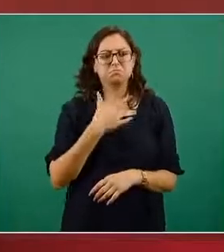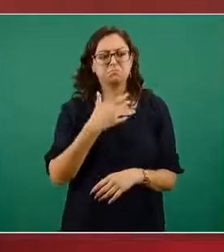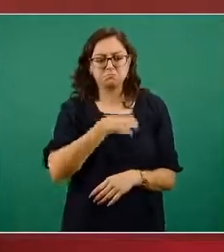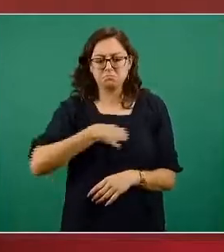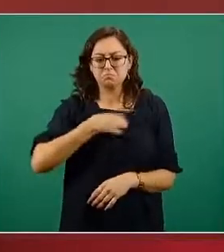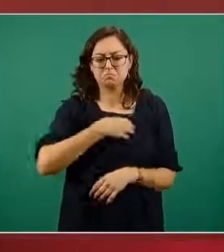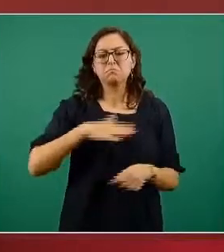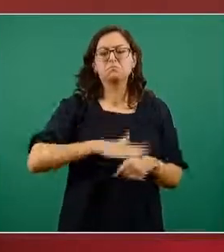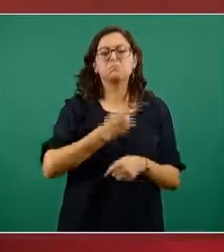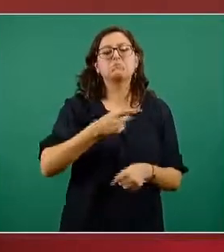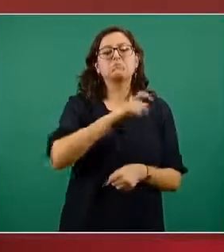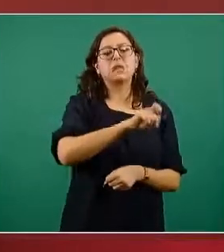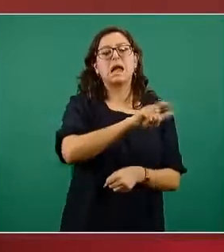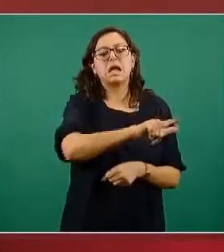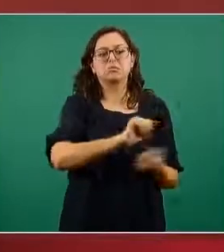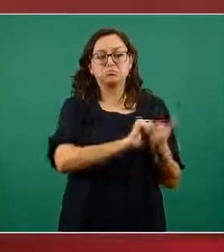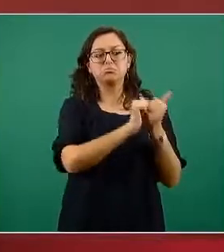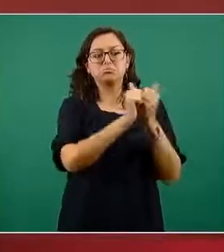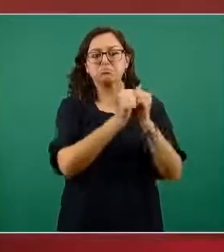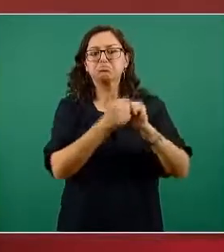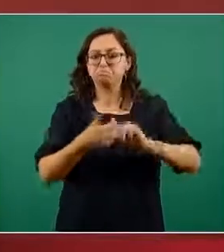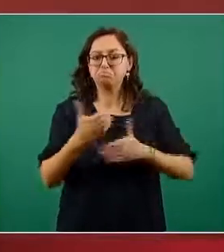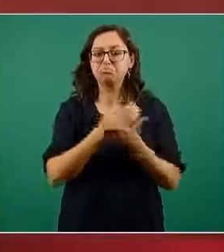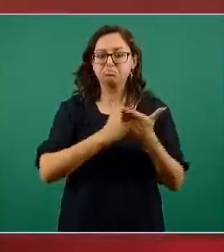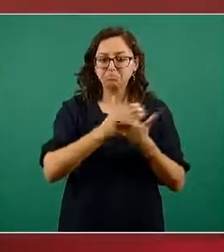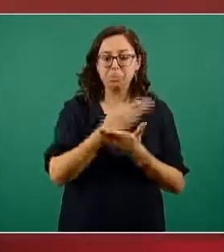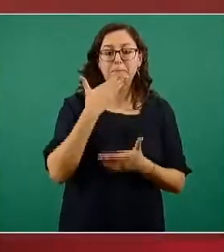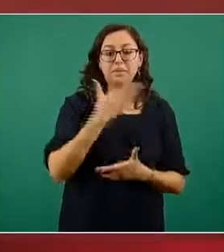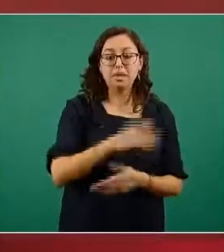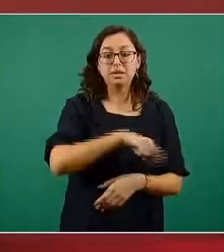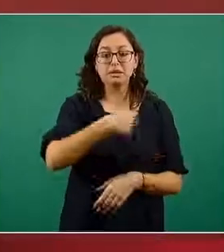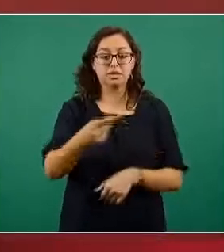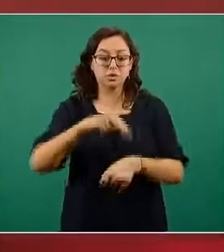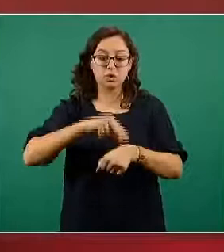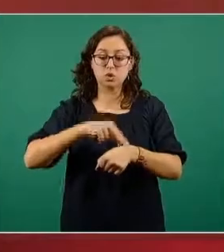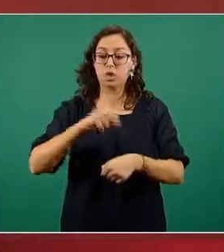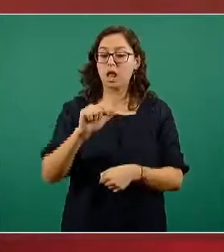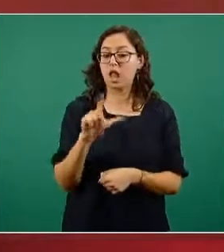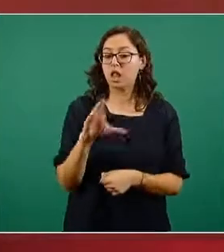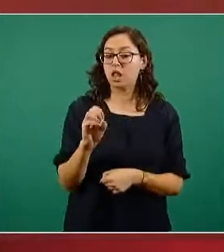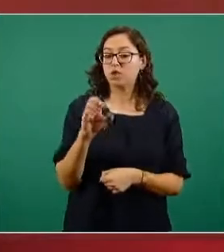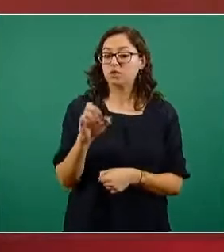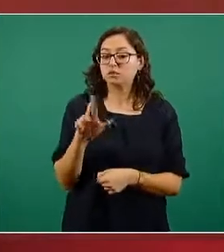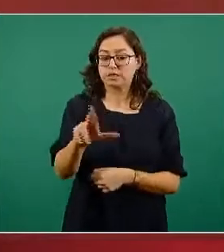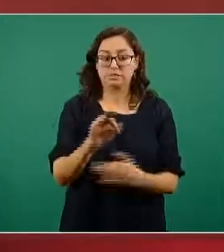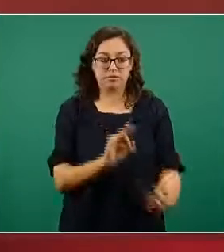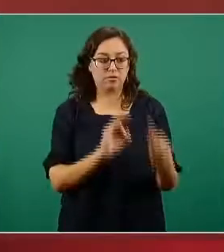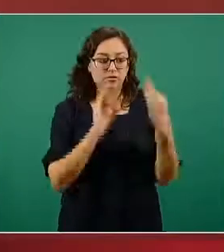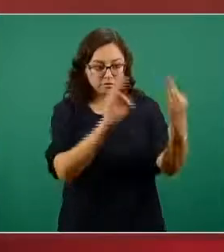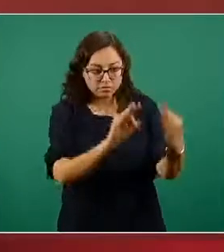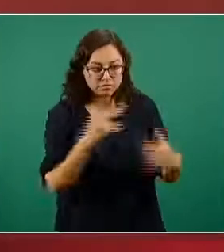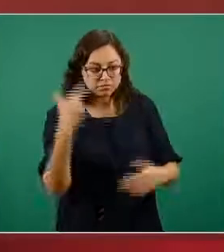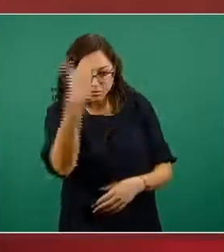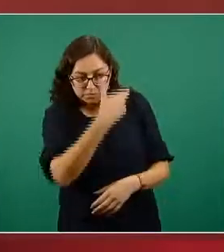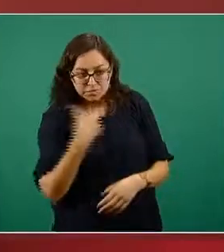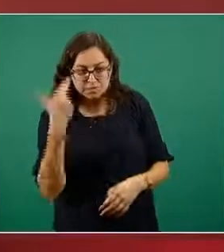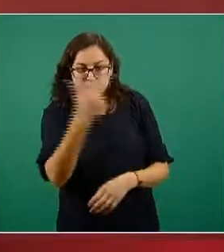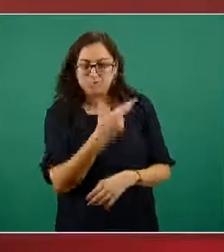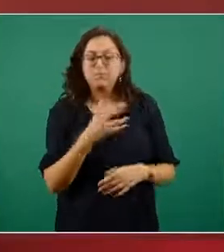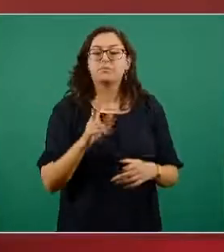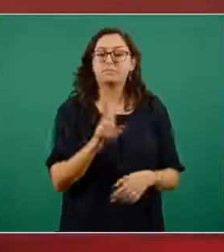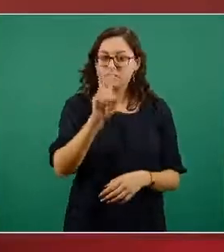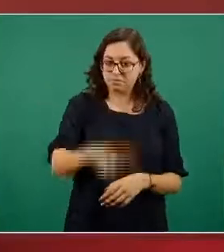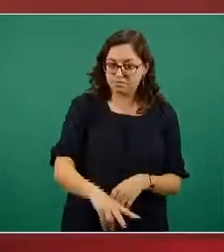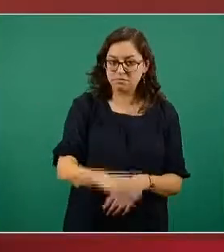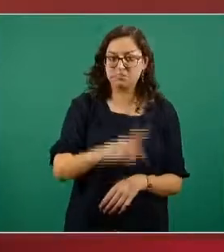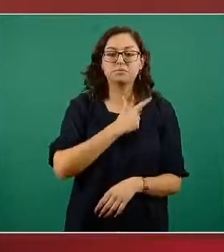coordinador de atención nos reporta todos los días podemos informarlo con muchísimo gusto el